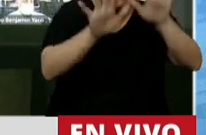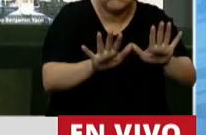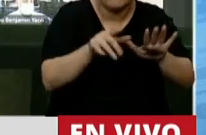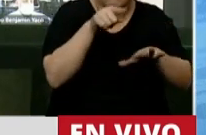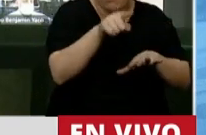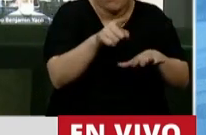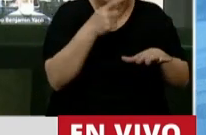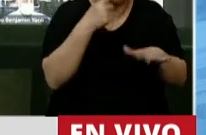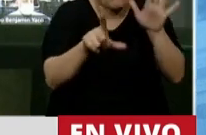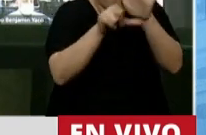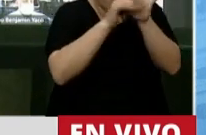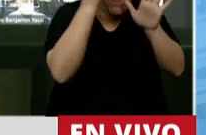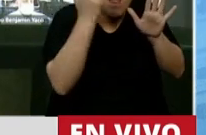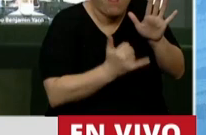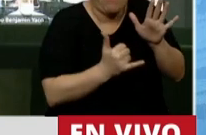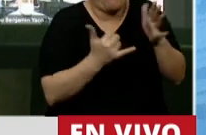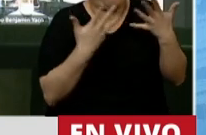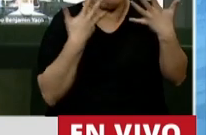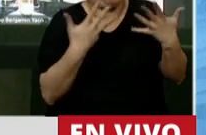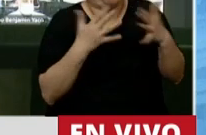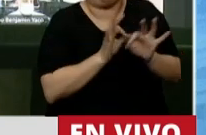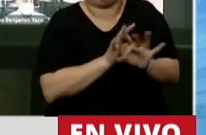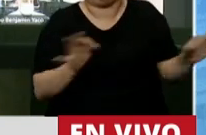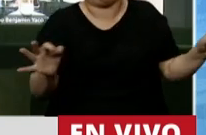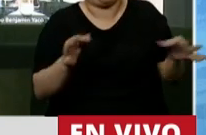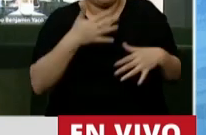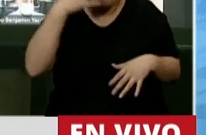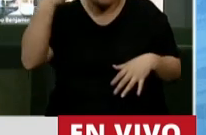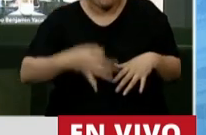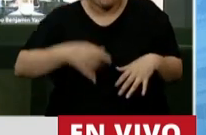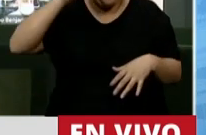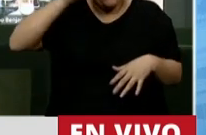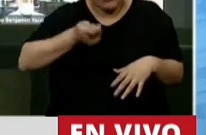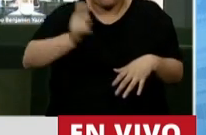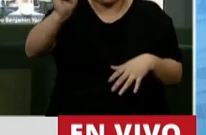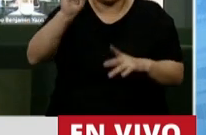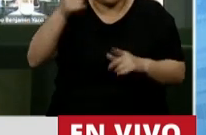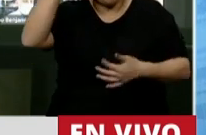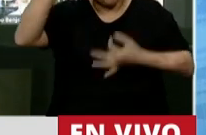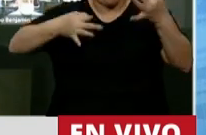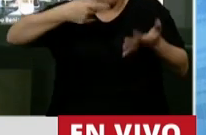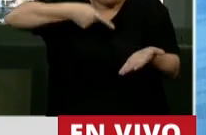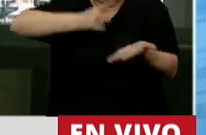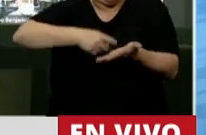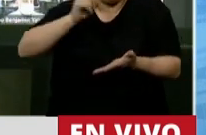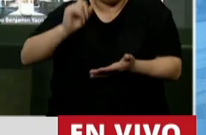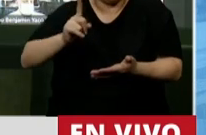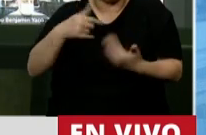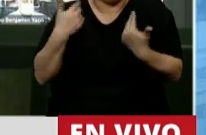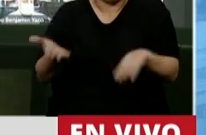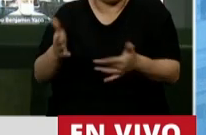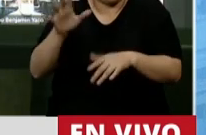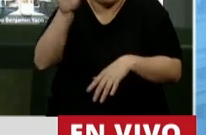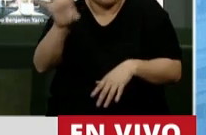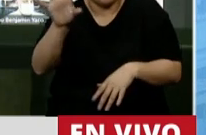hubiéramos evitado, incluso hoy estuviéramos cumpliendo el fallo de la corte y hubiéramos dado a La Pampa lo que se merece, que es